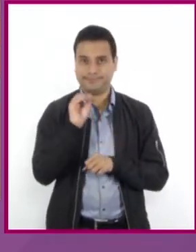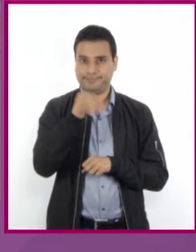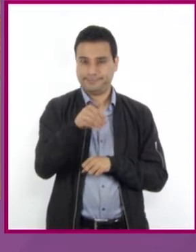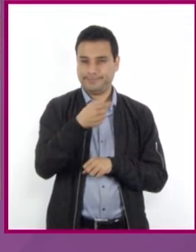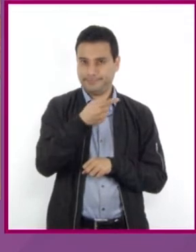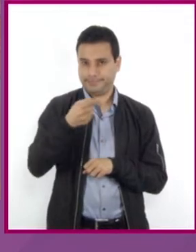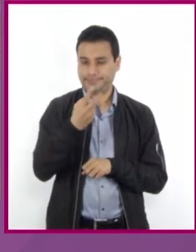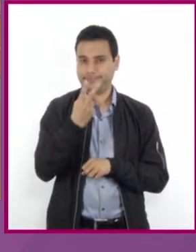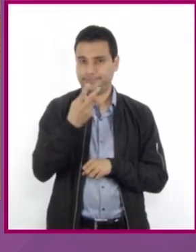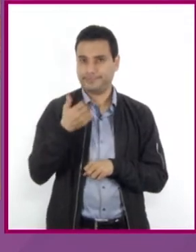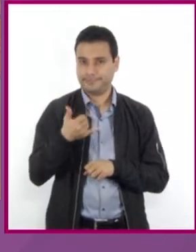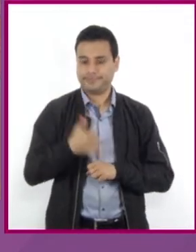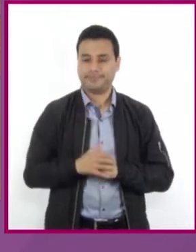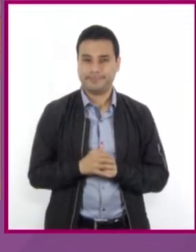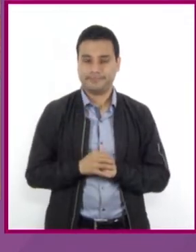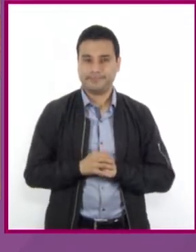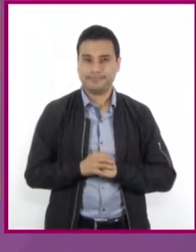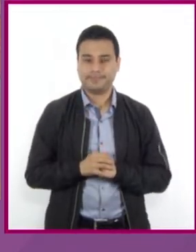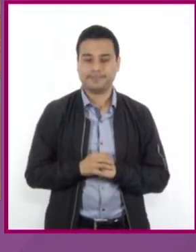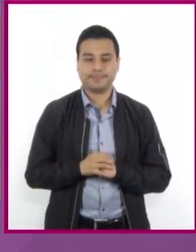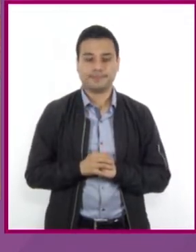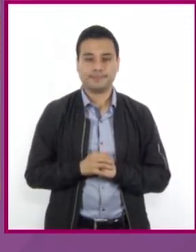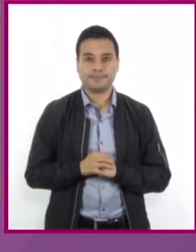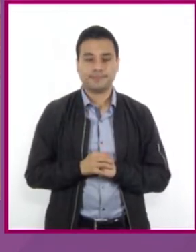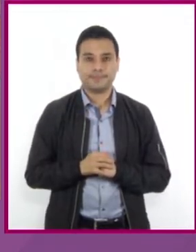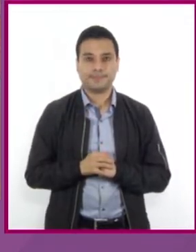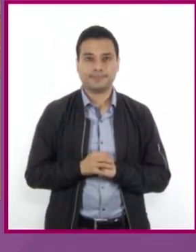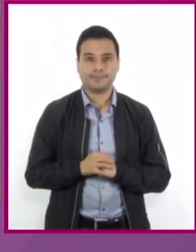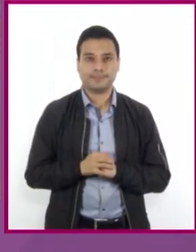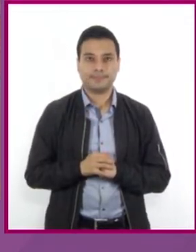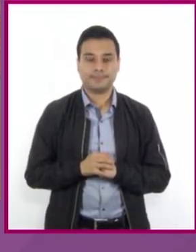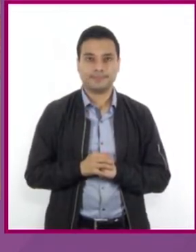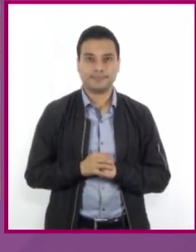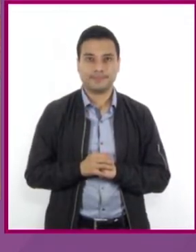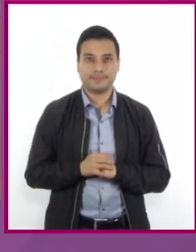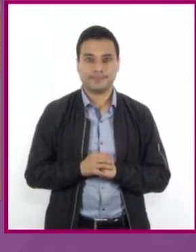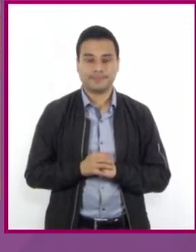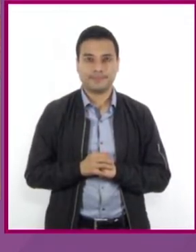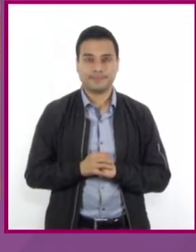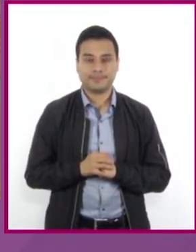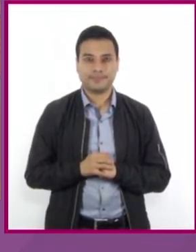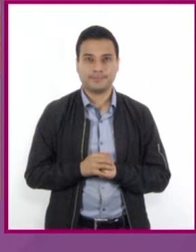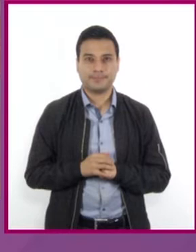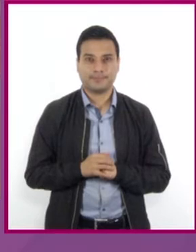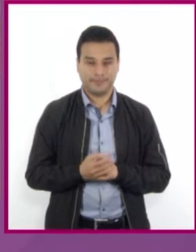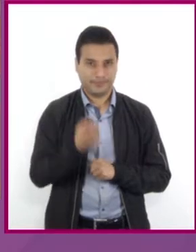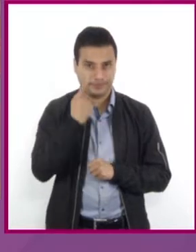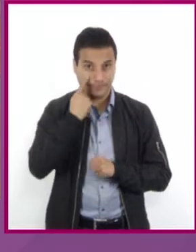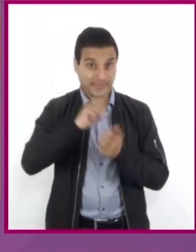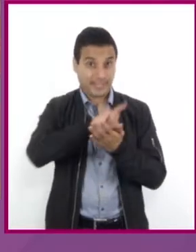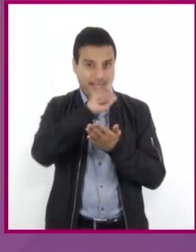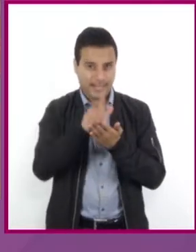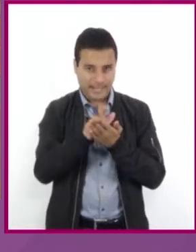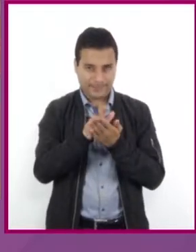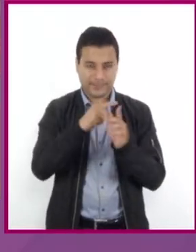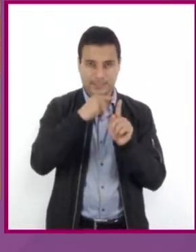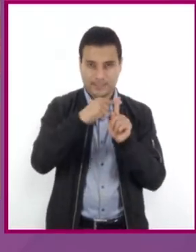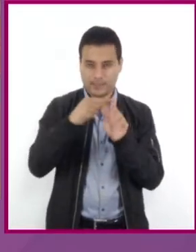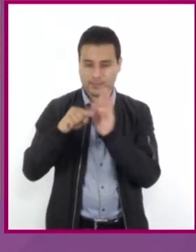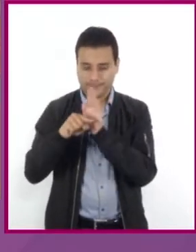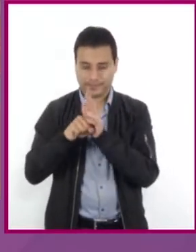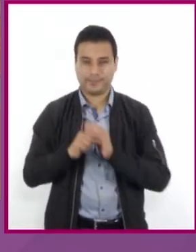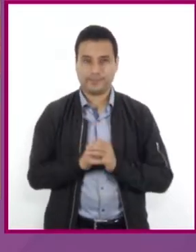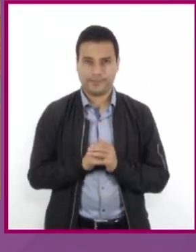menos 2y, en ambos miembros de la ecuación. Aplicando la ley de los signos positivo por